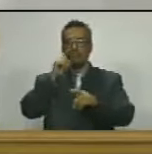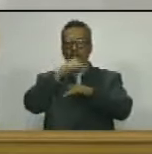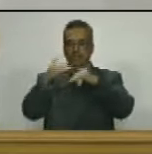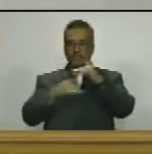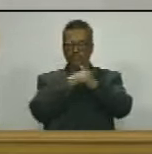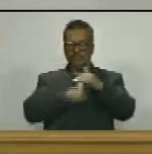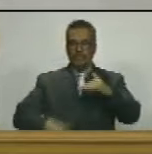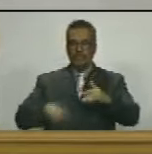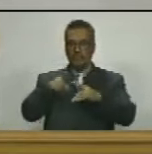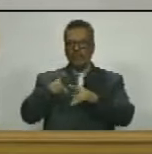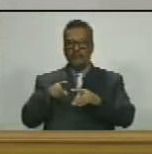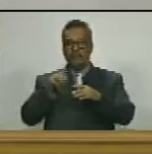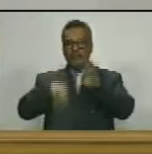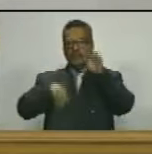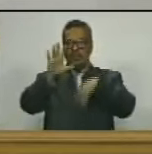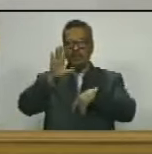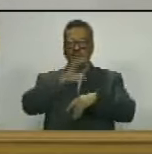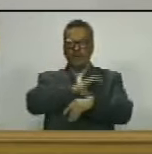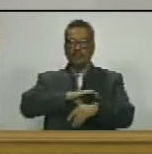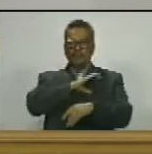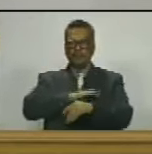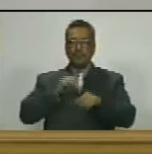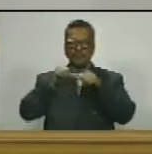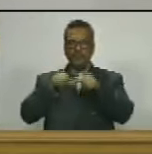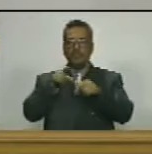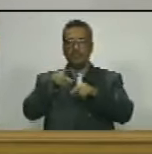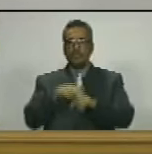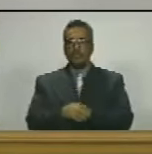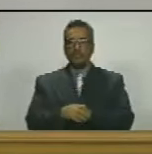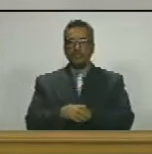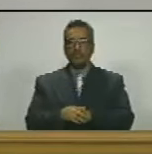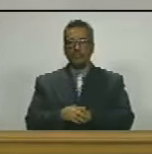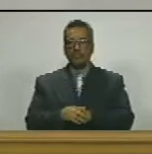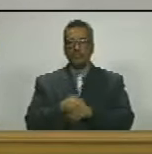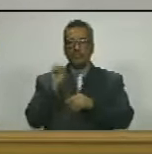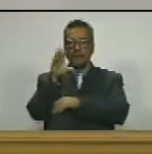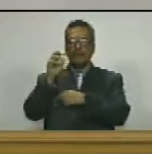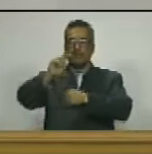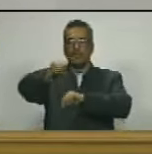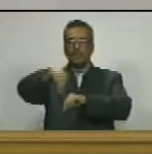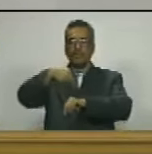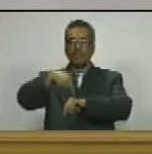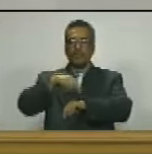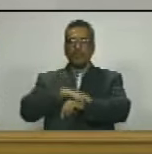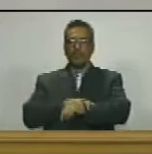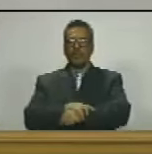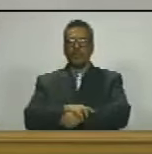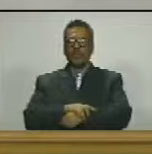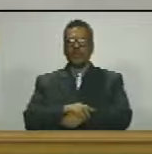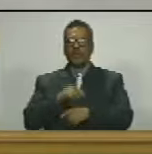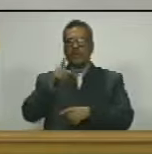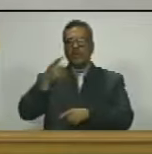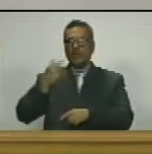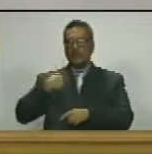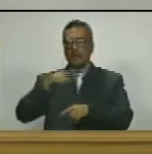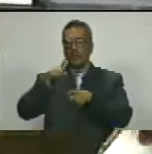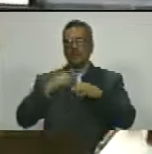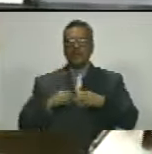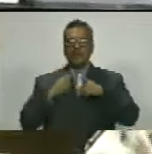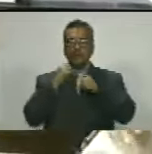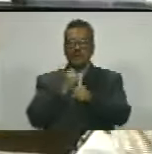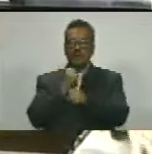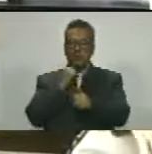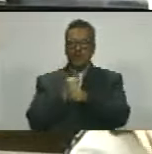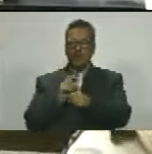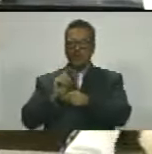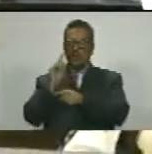vicepresidentes de las 15 comisiones permanentes de la asamblea nacional que ocupan la función